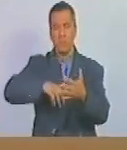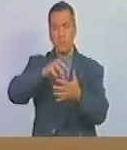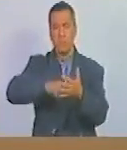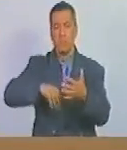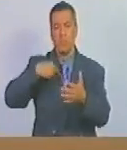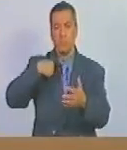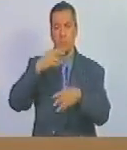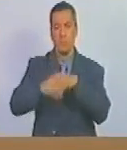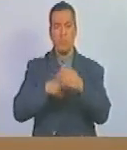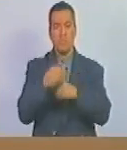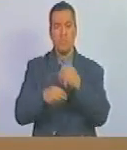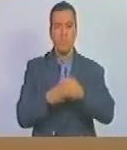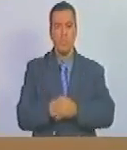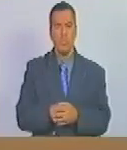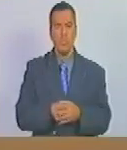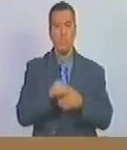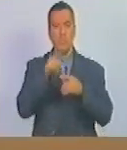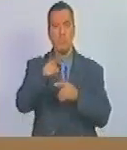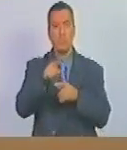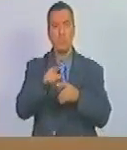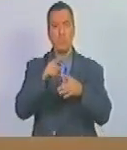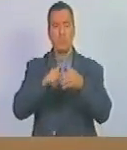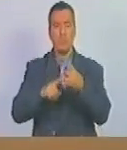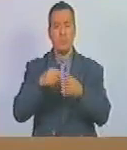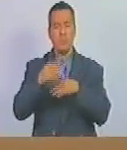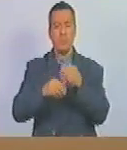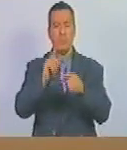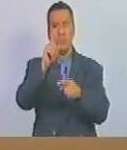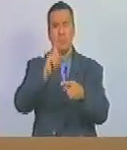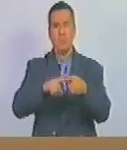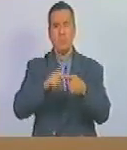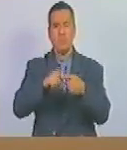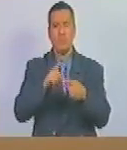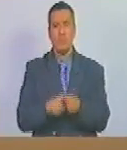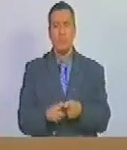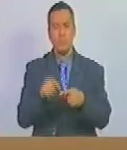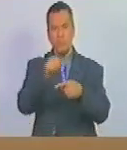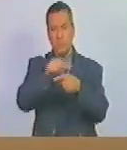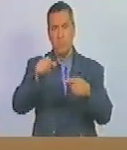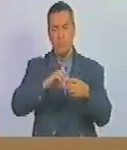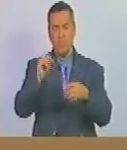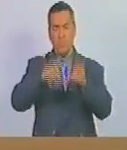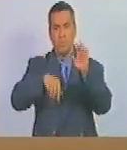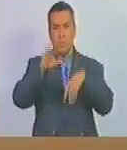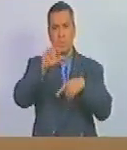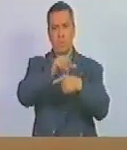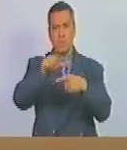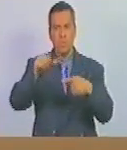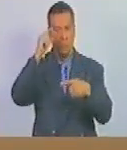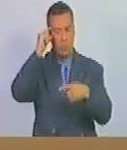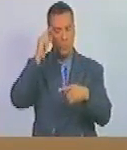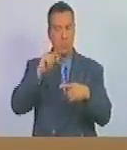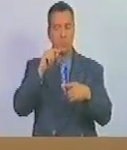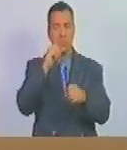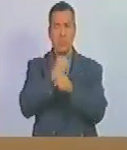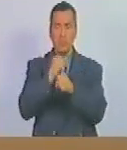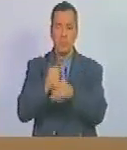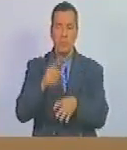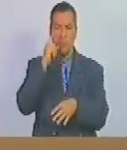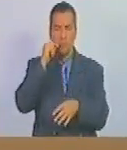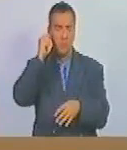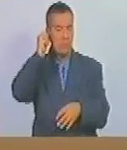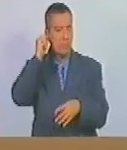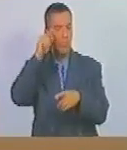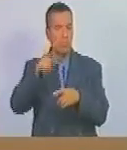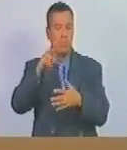se realizará en una de las siguientes maneras 1. semanal o quincenalmente en el caso de las trabajadoras o los